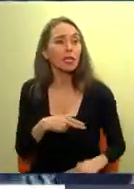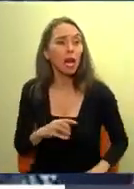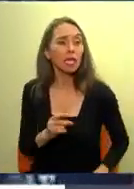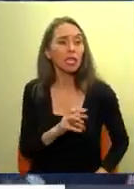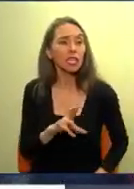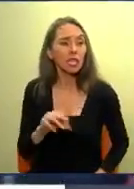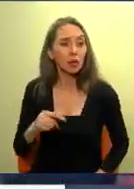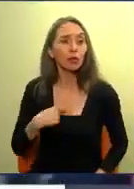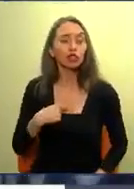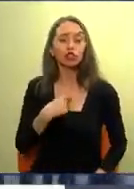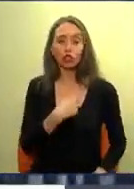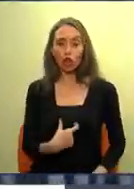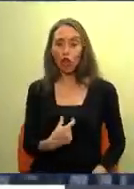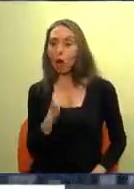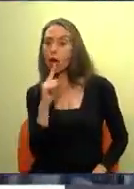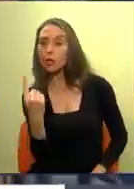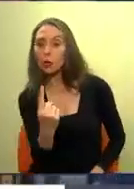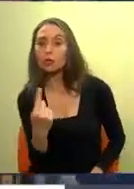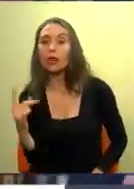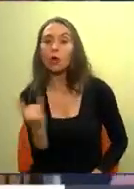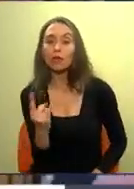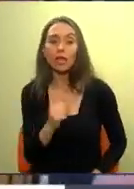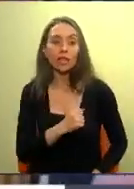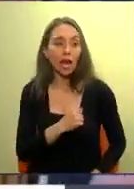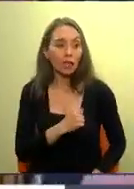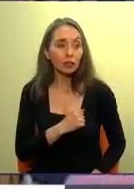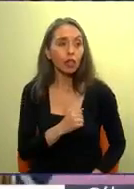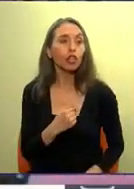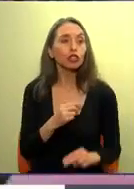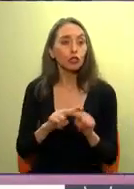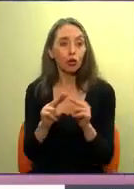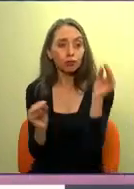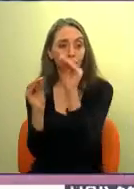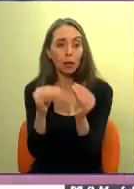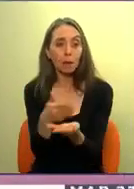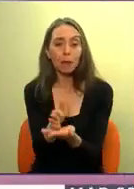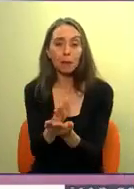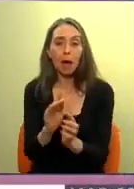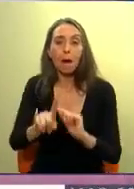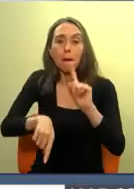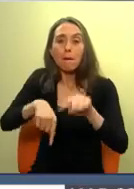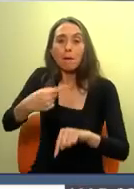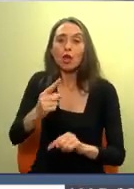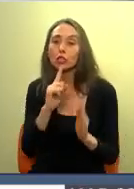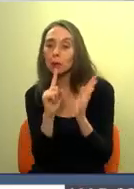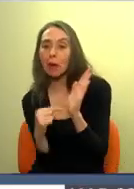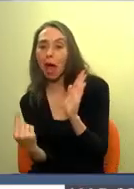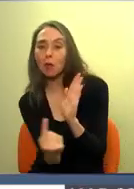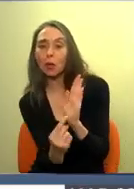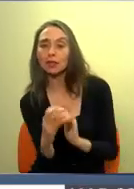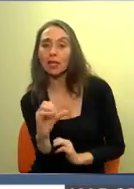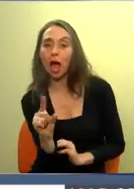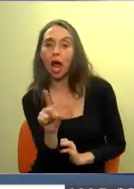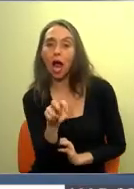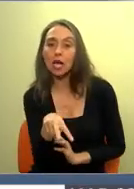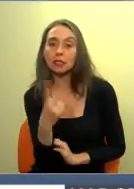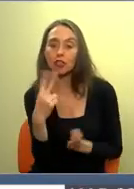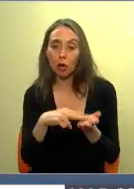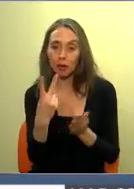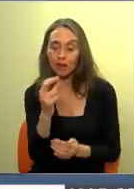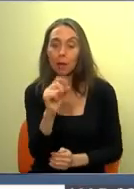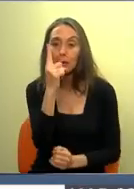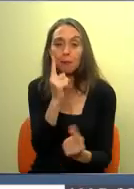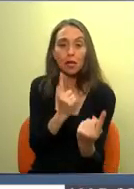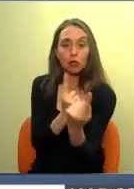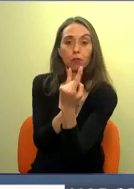soy encuestador de la Universidad Católica y estoy trabajando en la preparación de la próxima encuesta CASEN 2020. La primera es el pre-contacto. Es